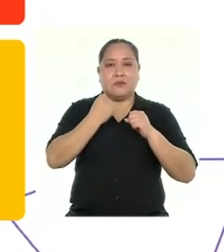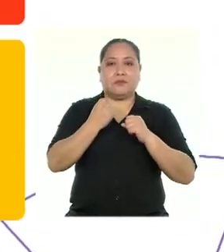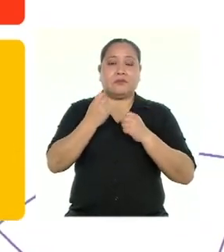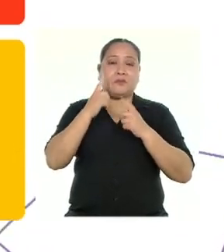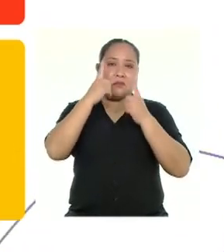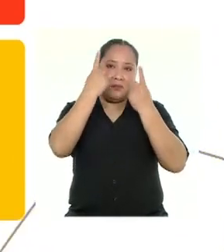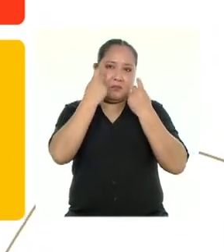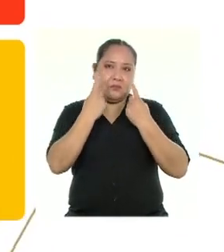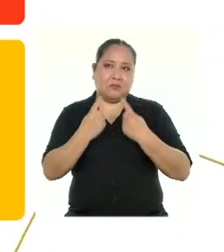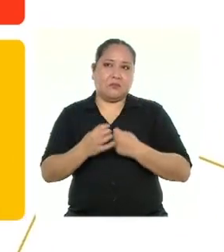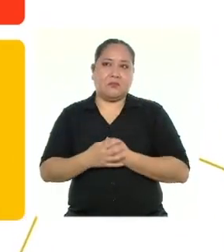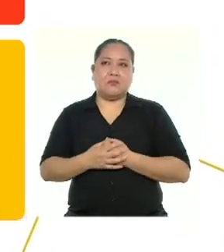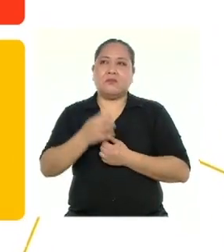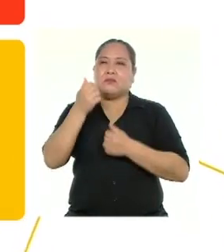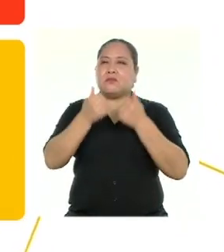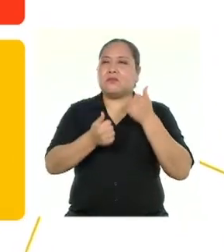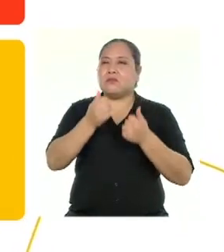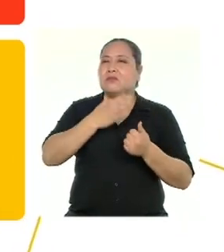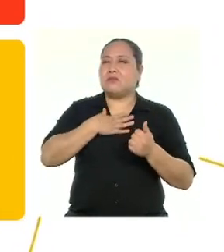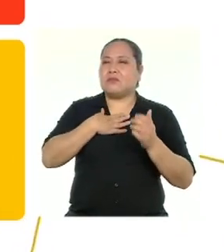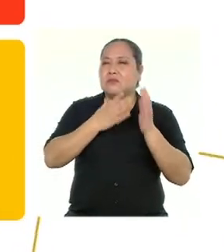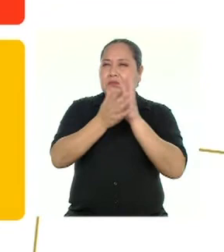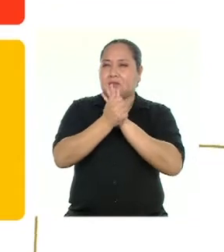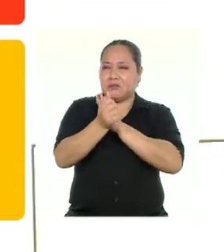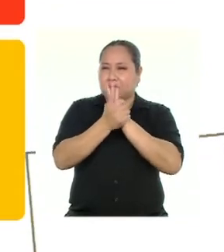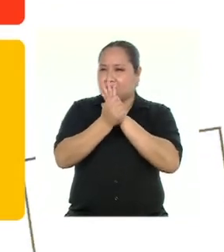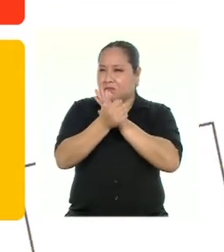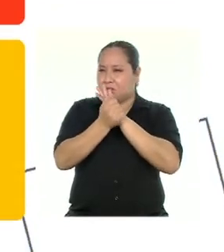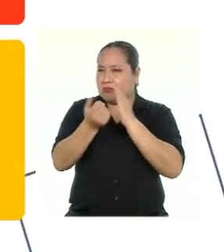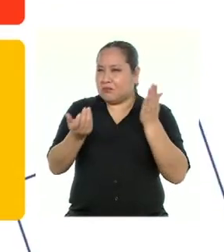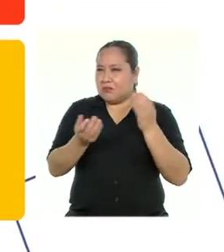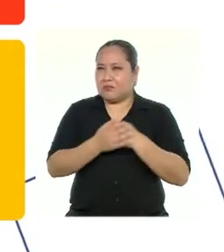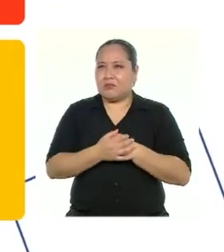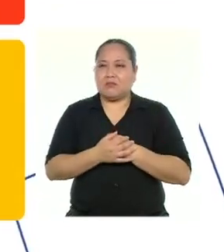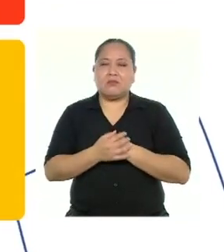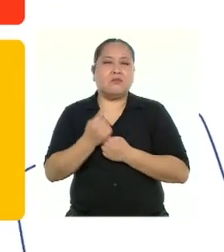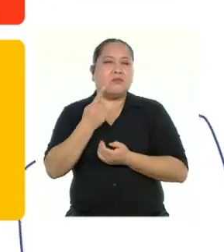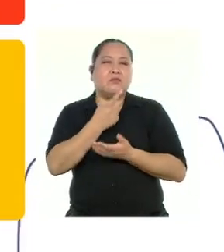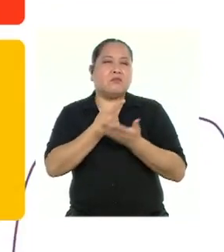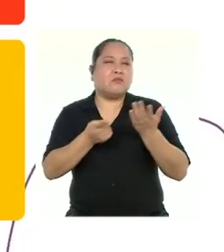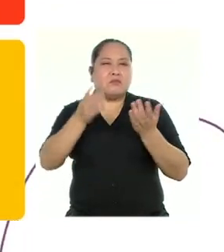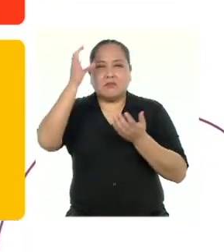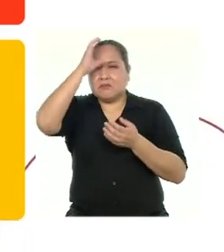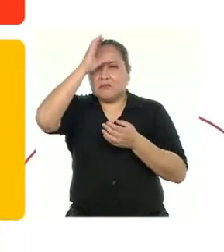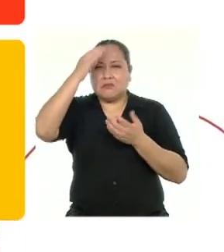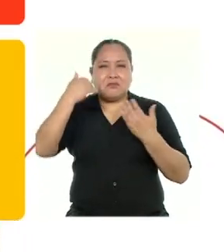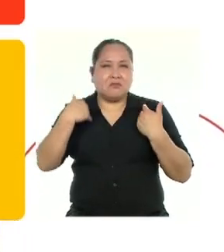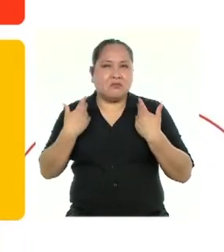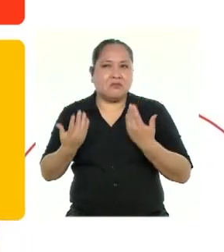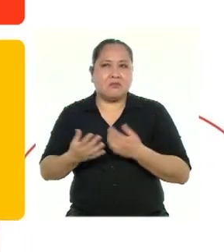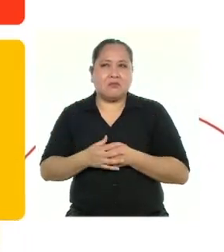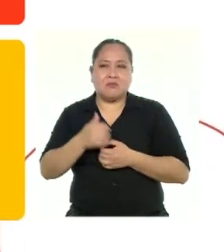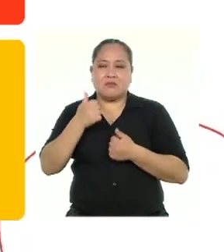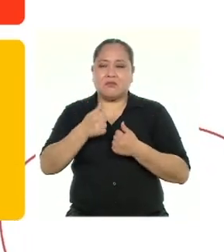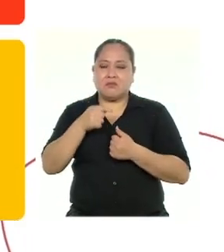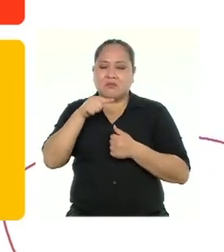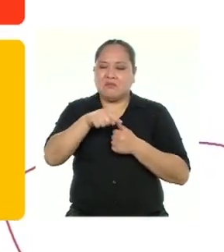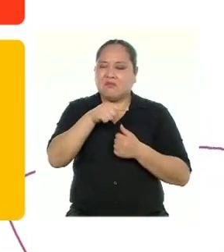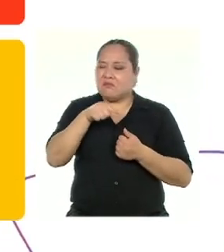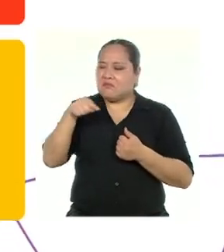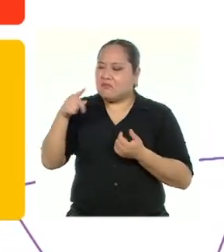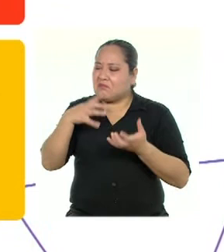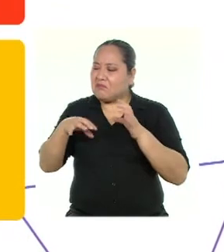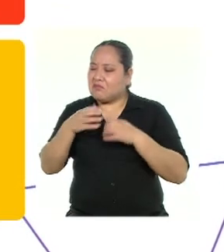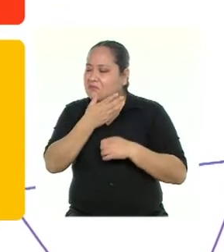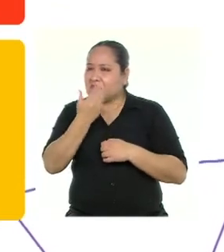preguntarnos ¿Cuáles son mis talentos y habilidades? ¿Qué capacidades he desarrollado? ¿En qué me desempeño mejor?